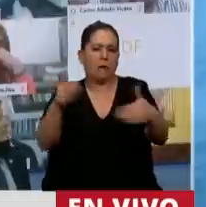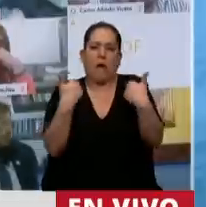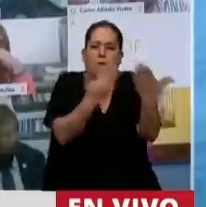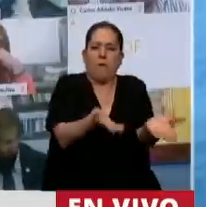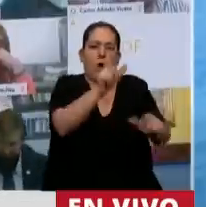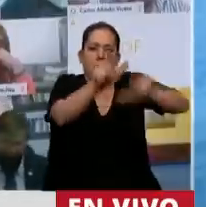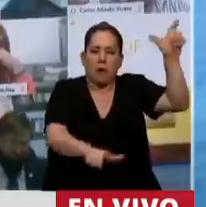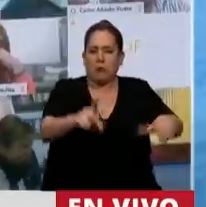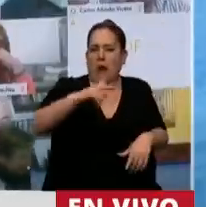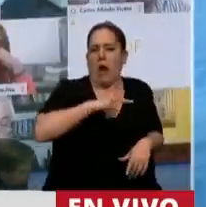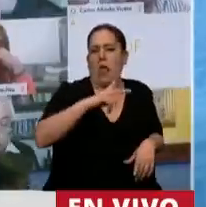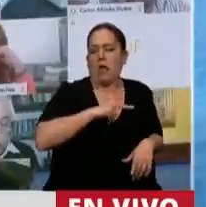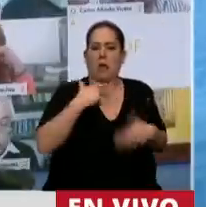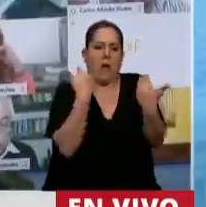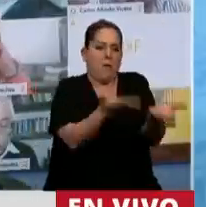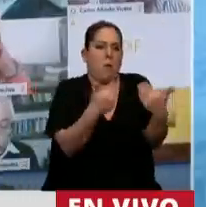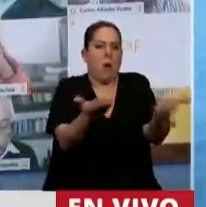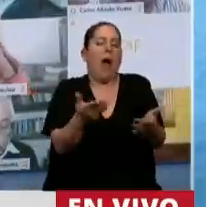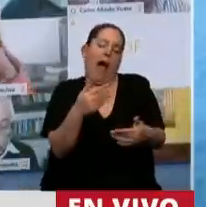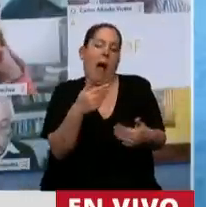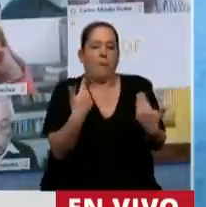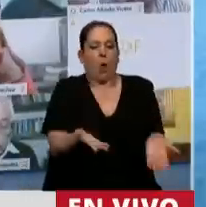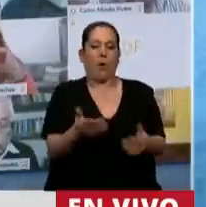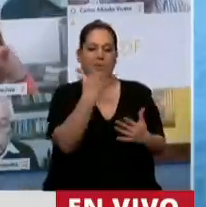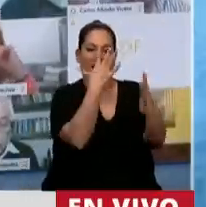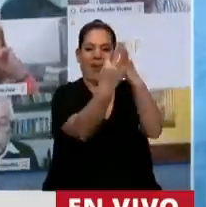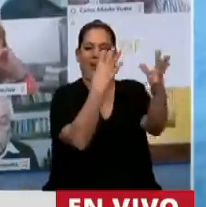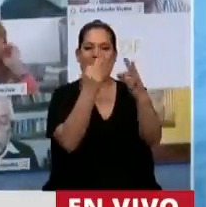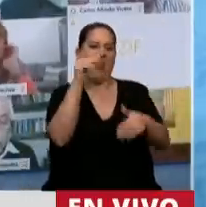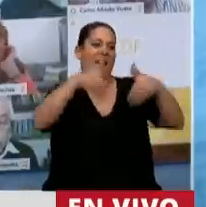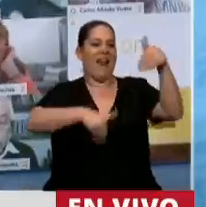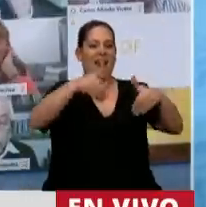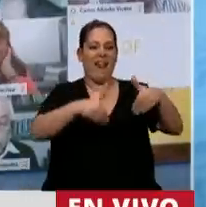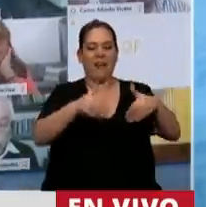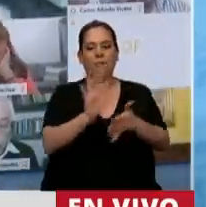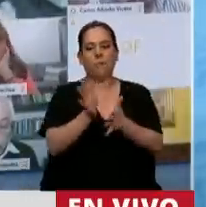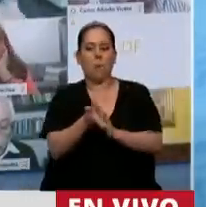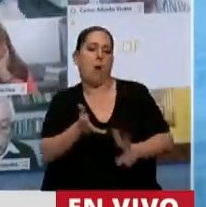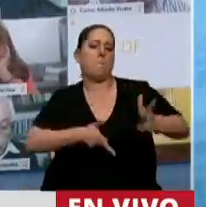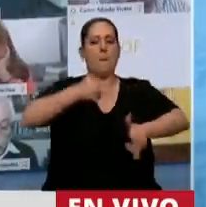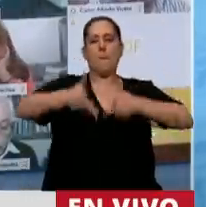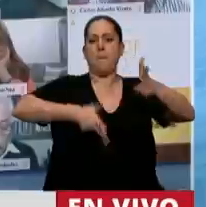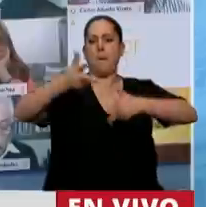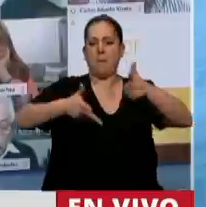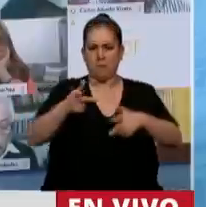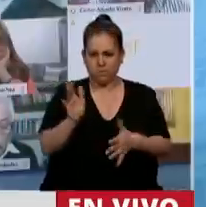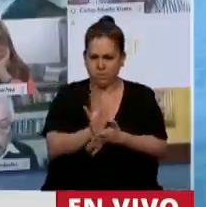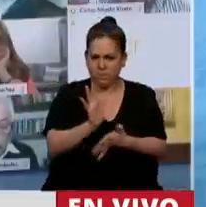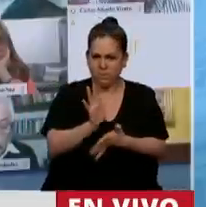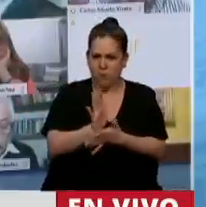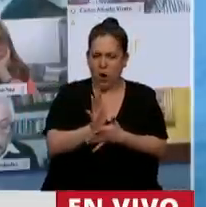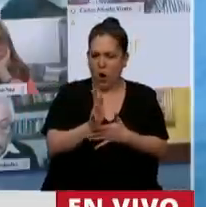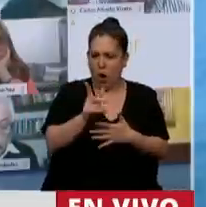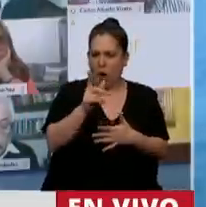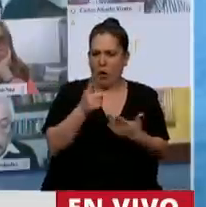imponer la mayoría de prepo para venir a gritar y no es coraje venir acá al